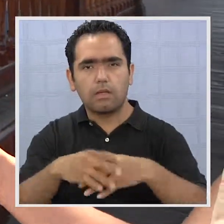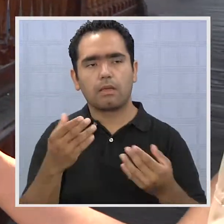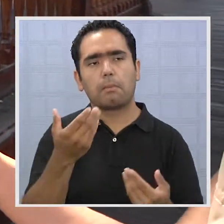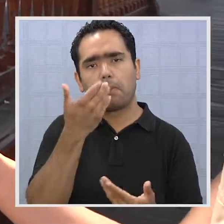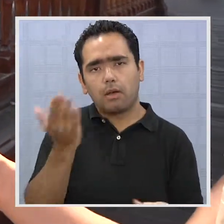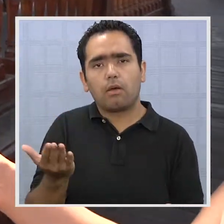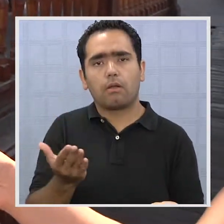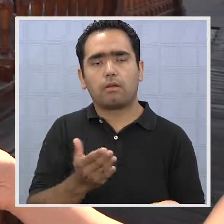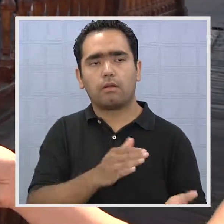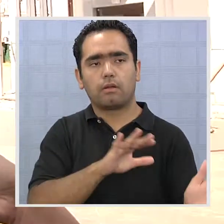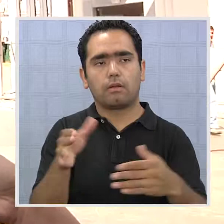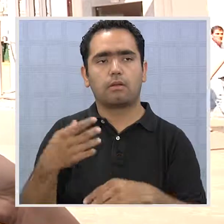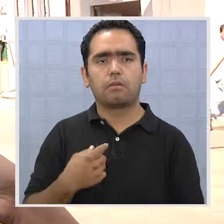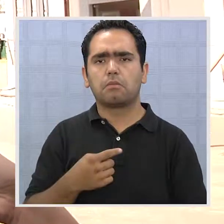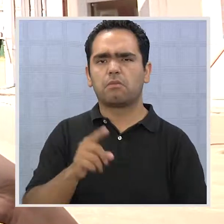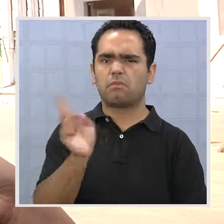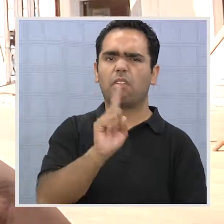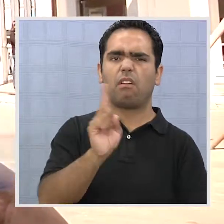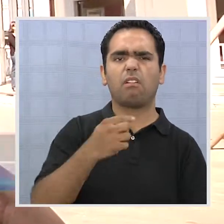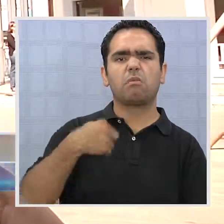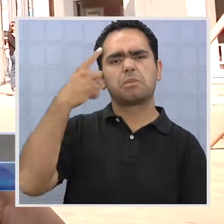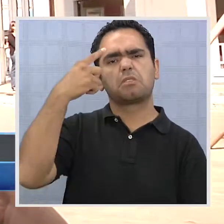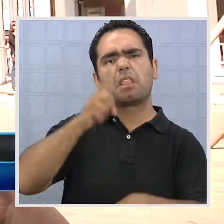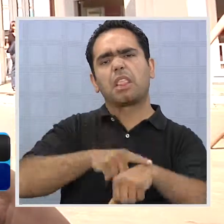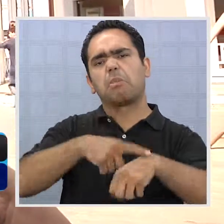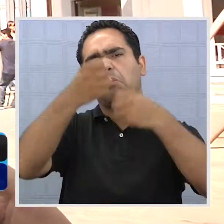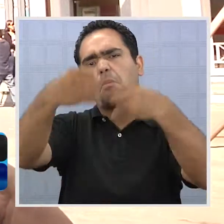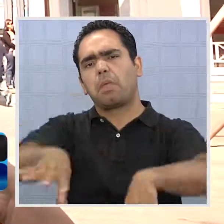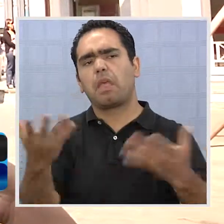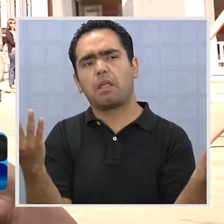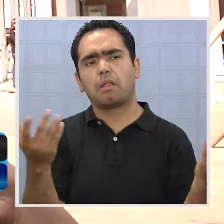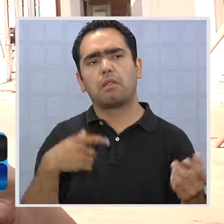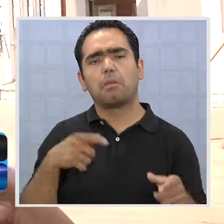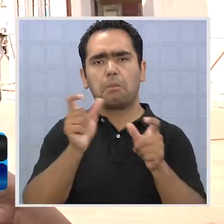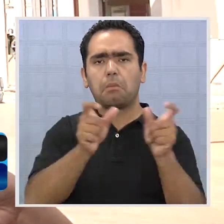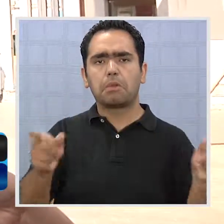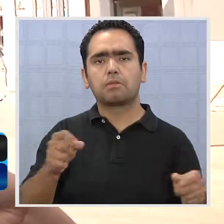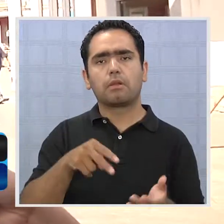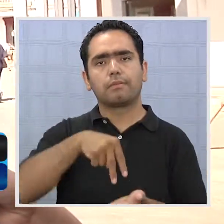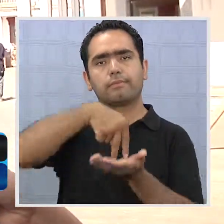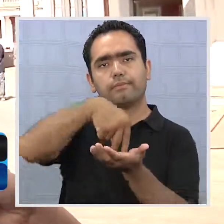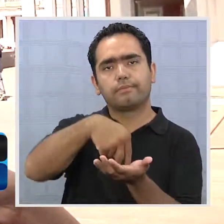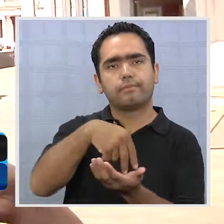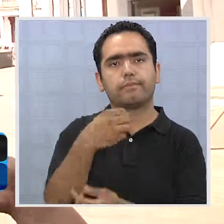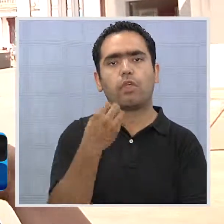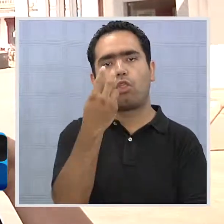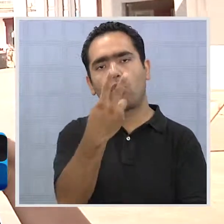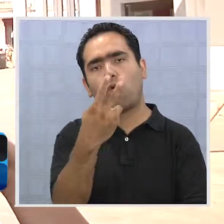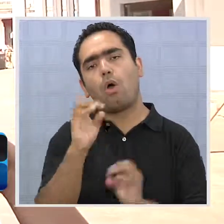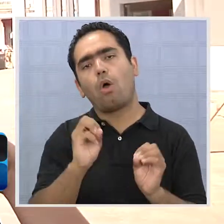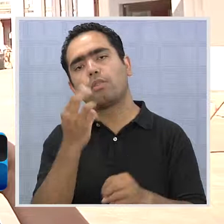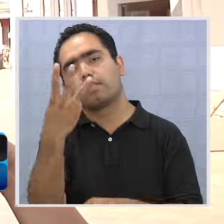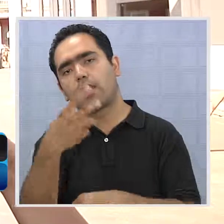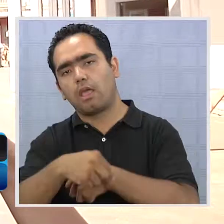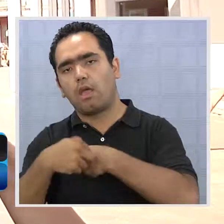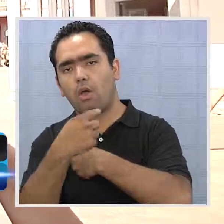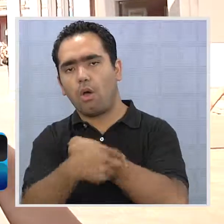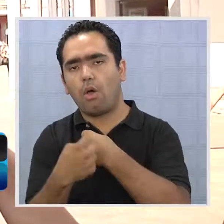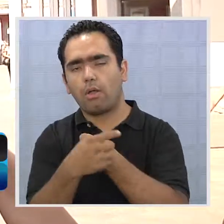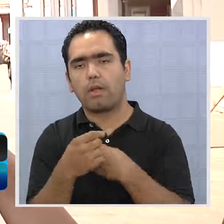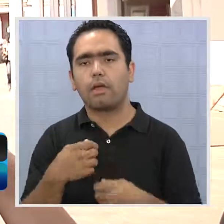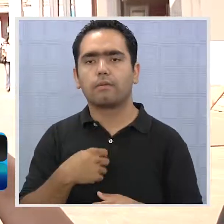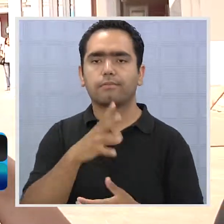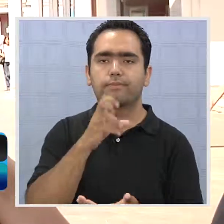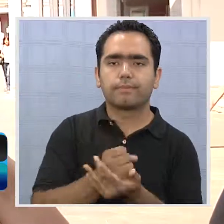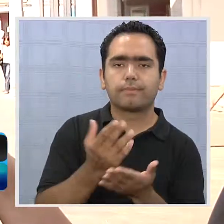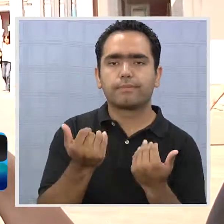Si a no lo obligan a algo no lo va hacer. No, porque es pérdida de tiempo, eso no más. ¿Quién lo va a caer a la gente parada como dos, tres horas, cuatro